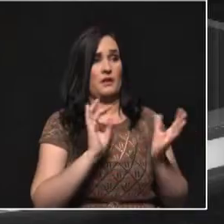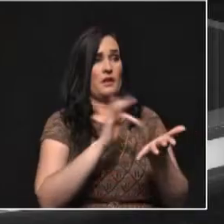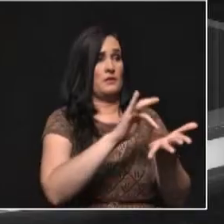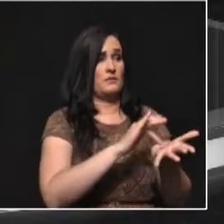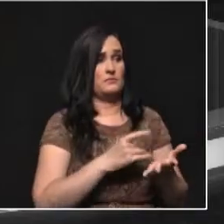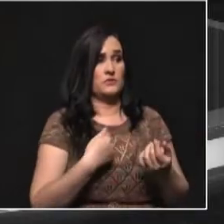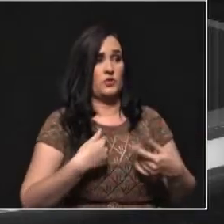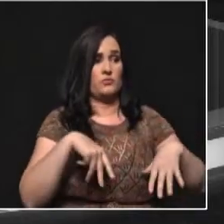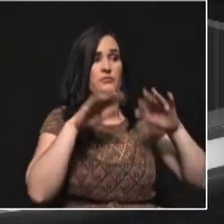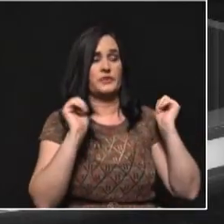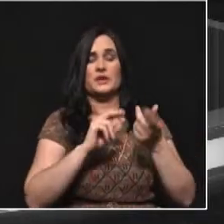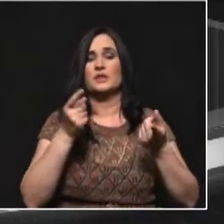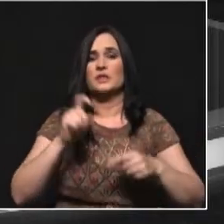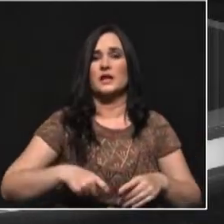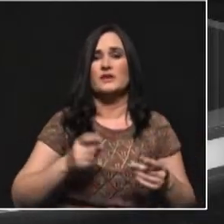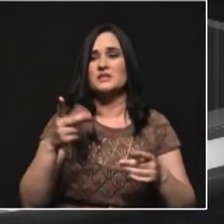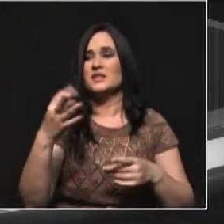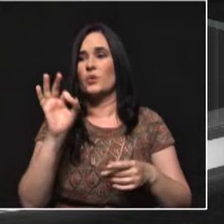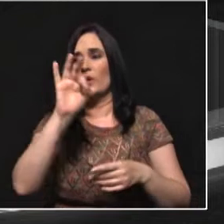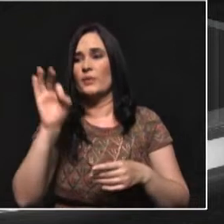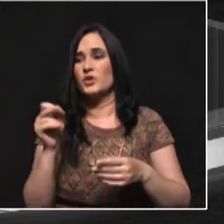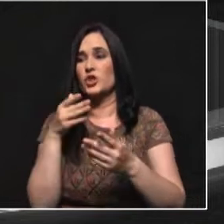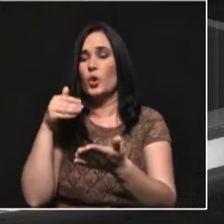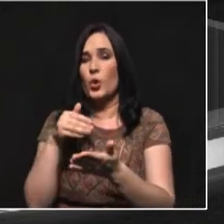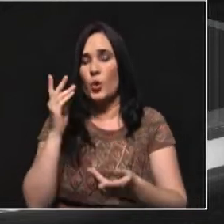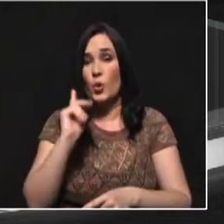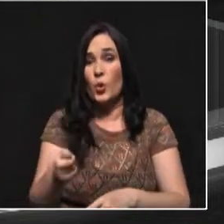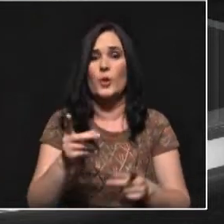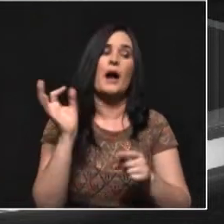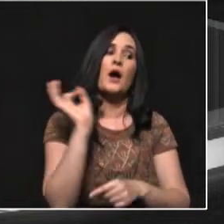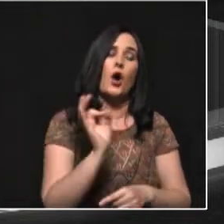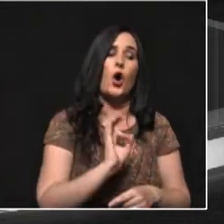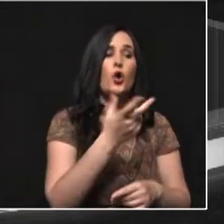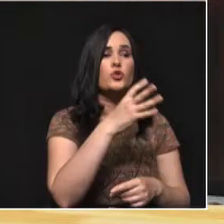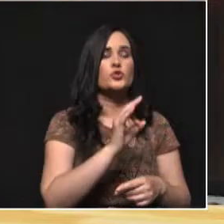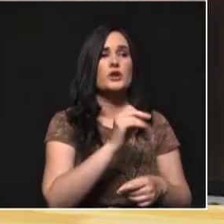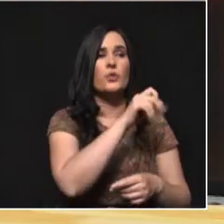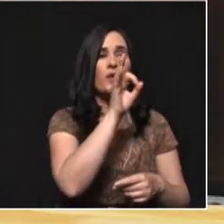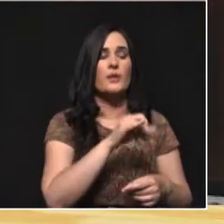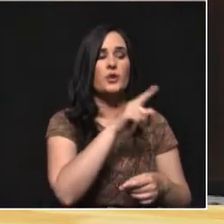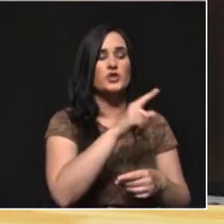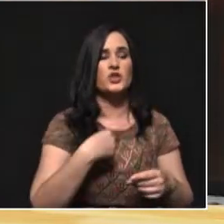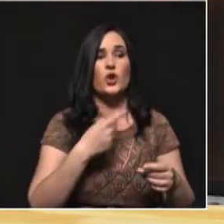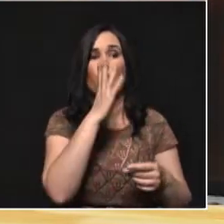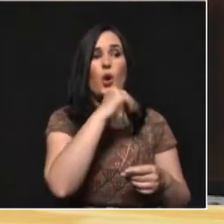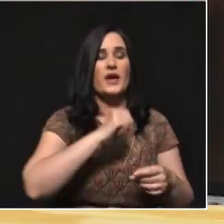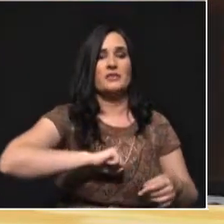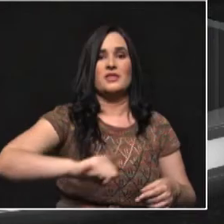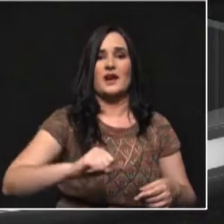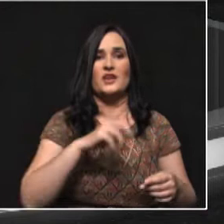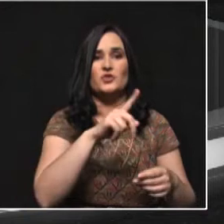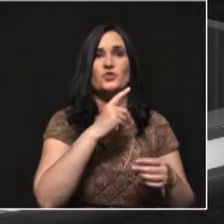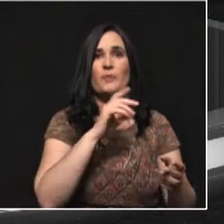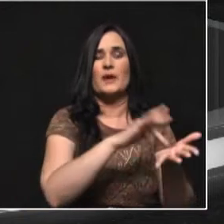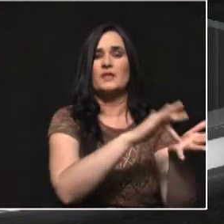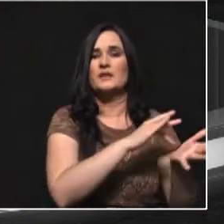punto de encuentro? Ni es culpable el 50% desilusionado que tiene motivos para hacerlo, ni podría tener derecho entre comillas a reclamar si no participa en la